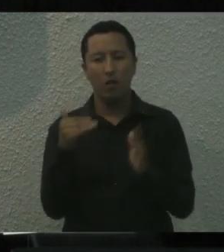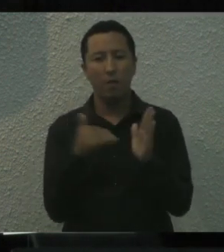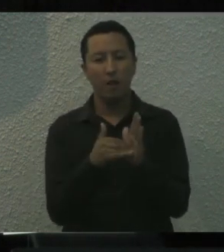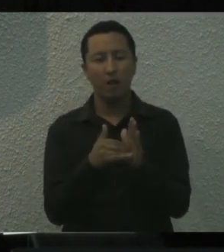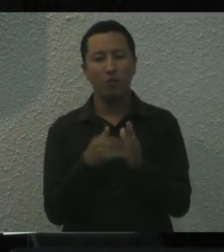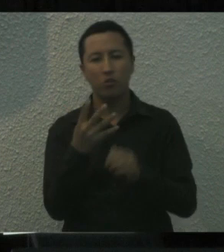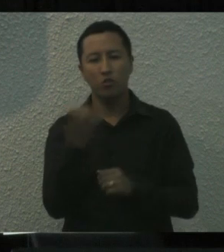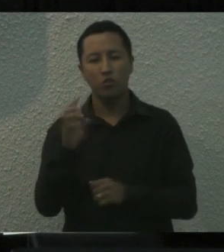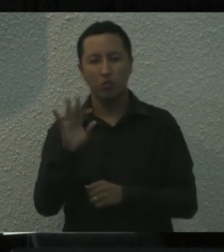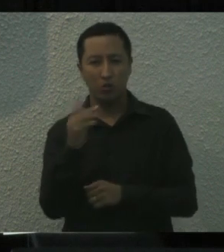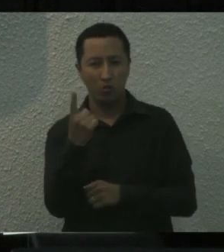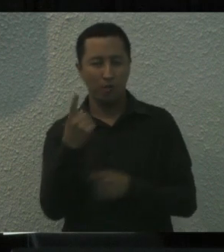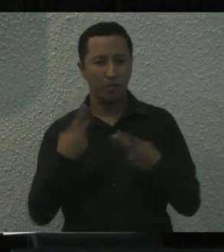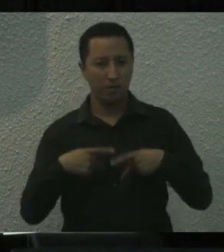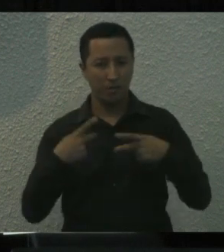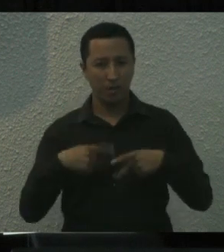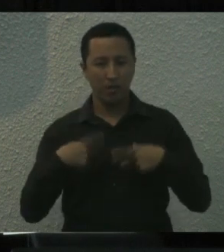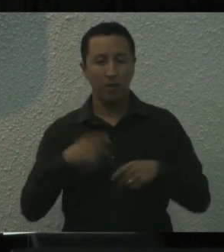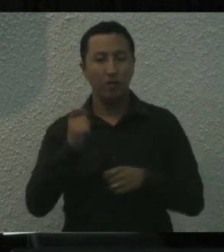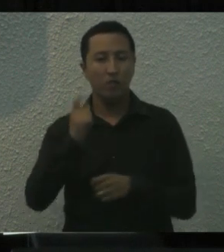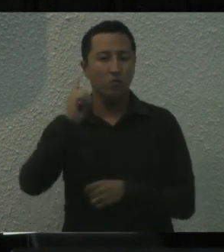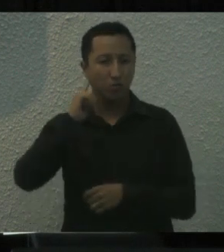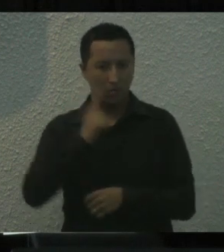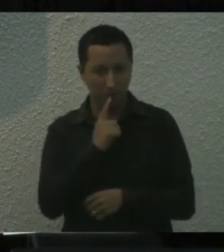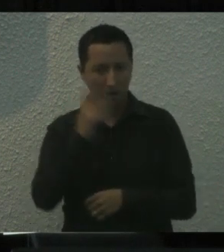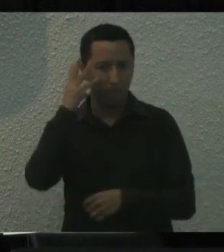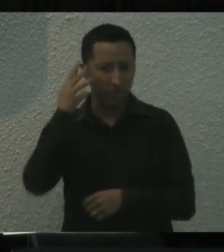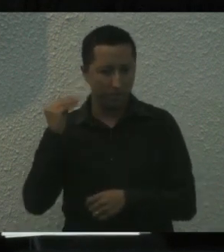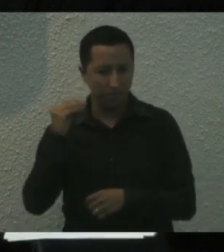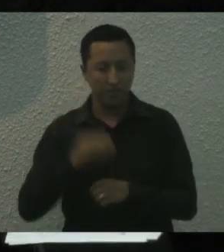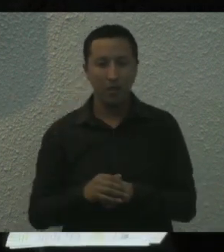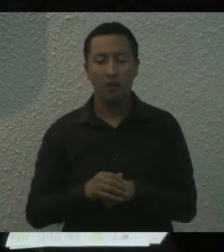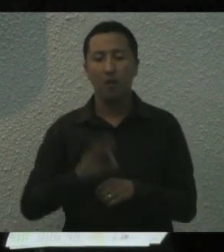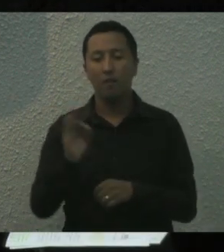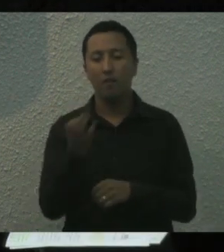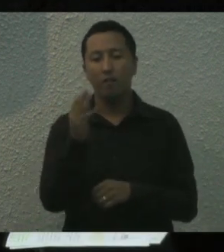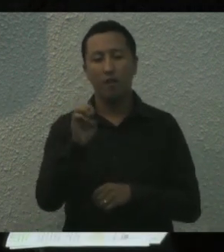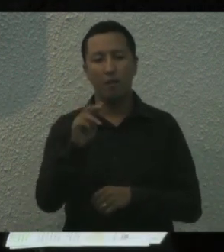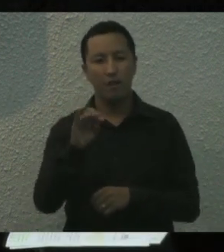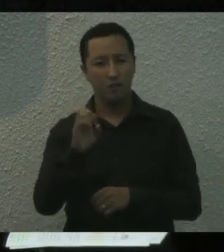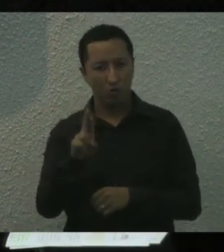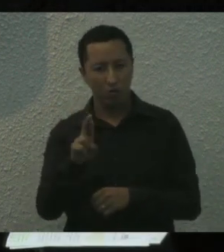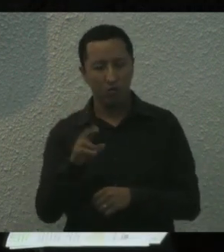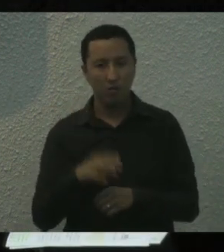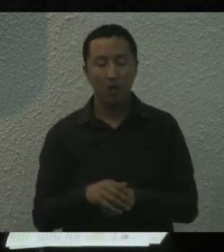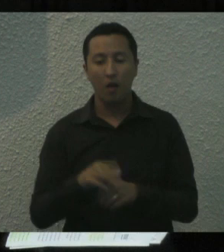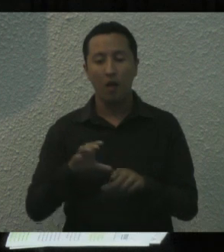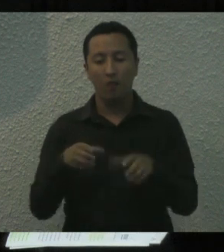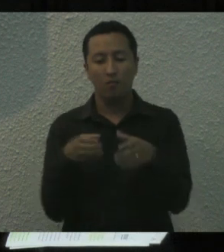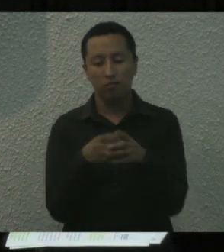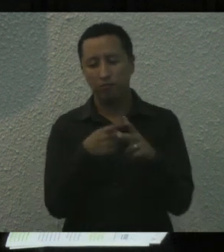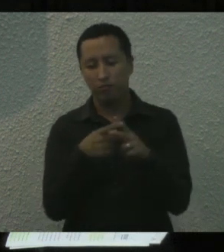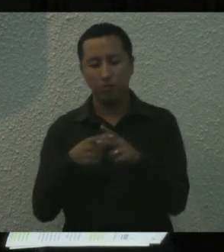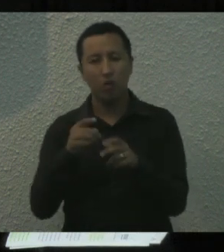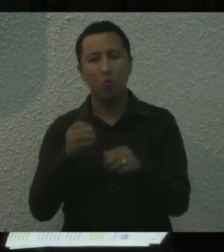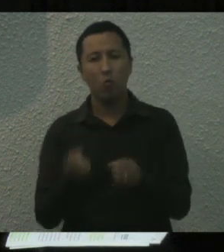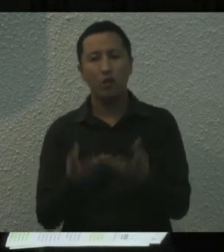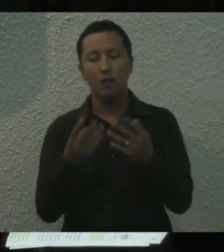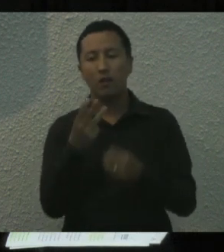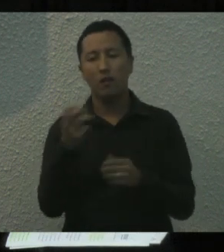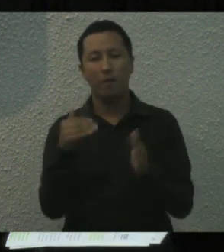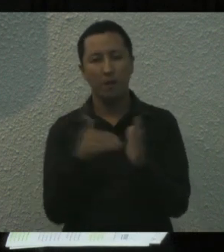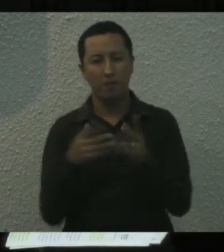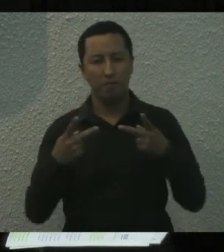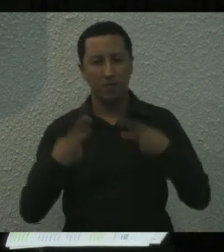451 personas con problemas de audición. La Federación Mexicana de Sordos estima esa población en 300 mil personas.